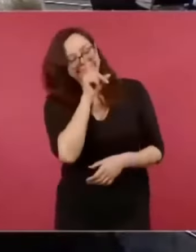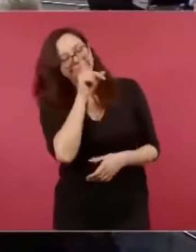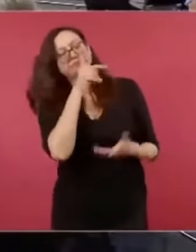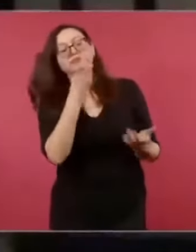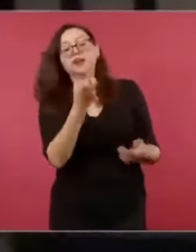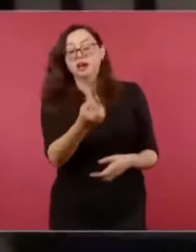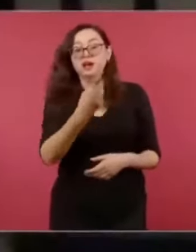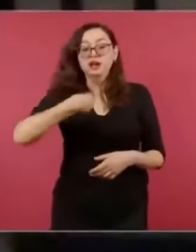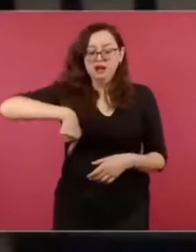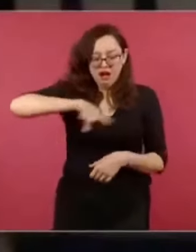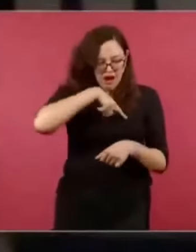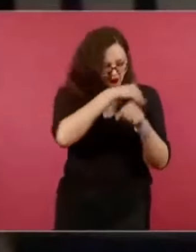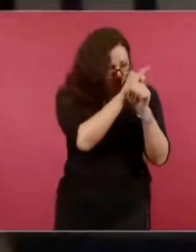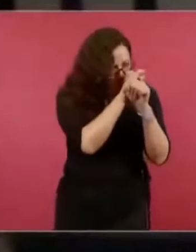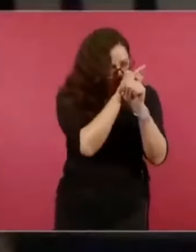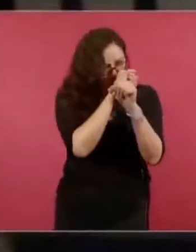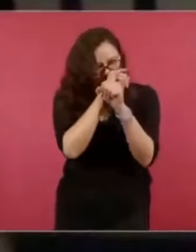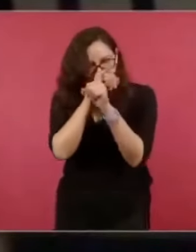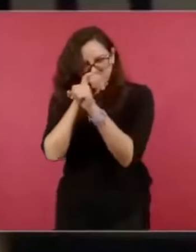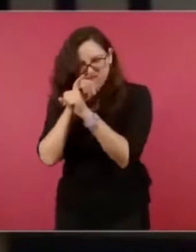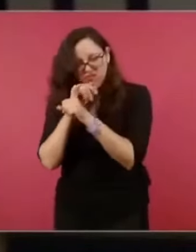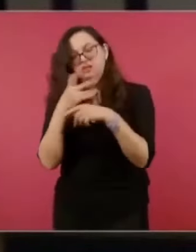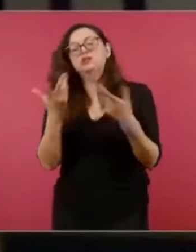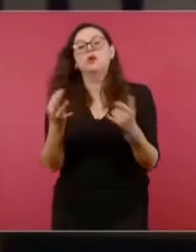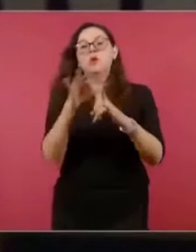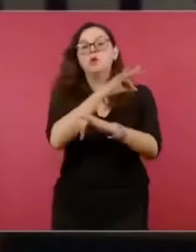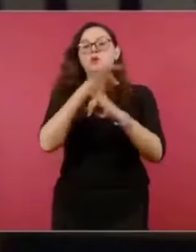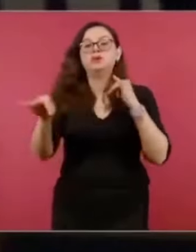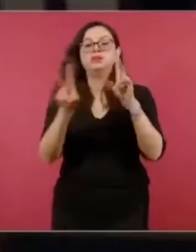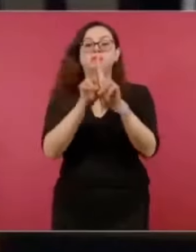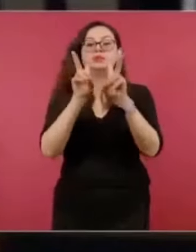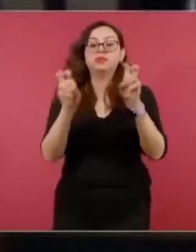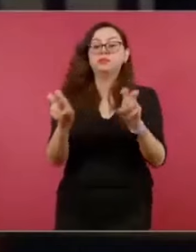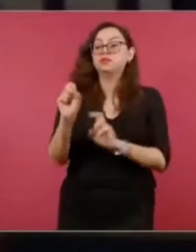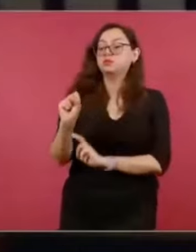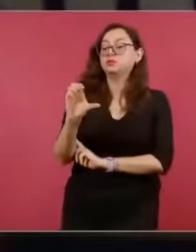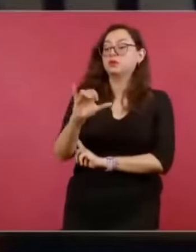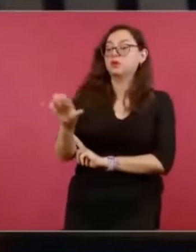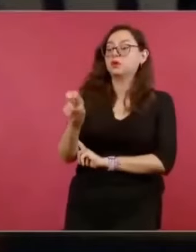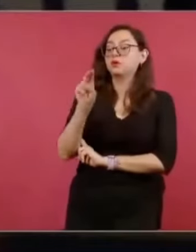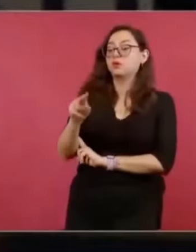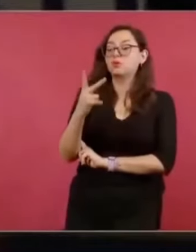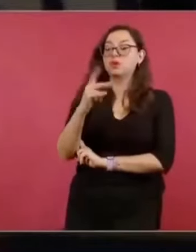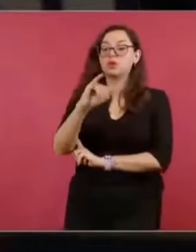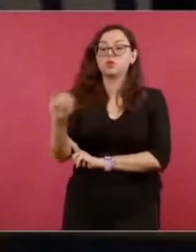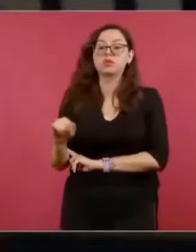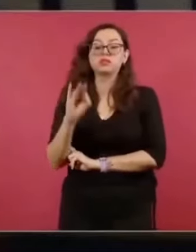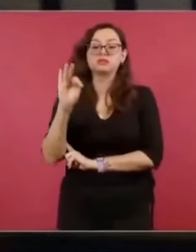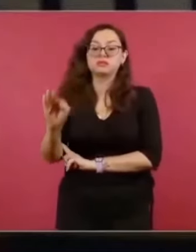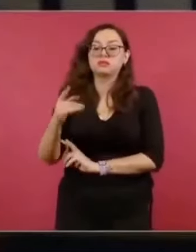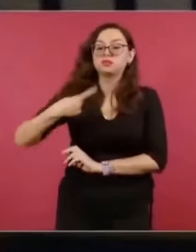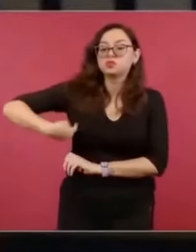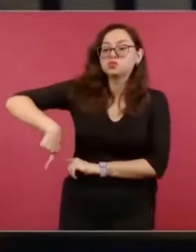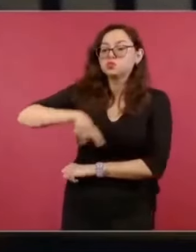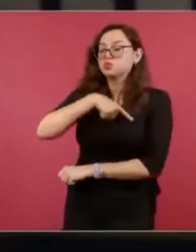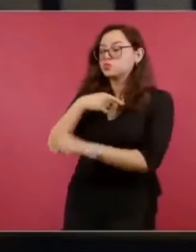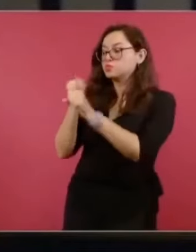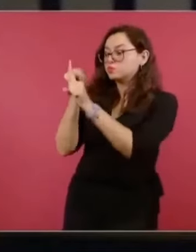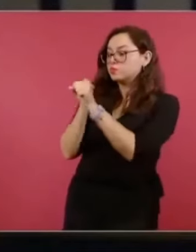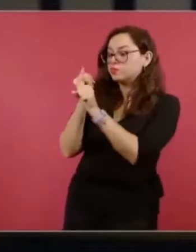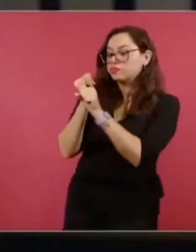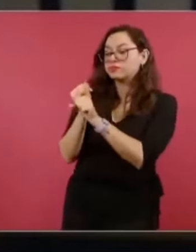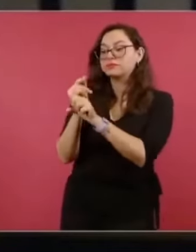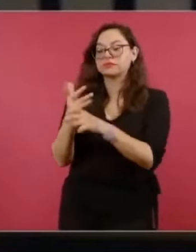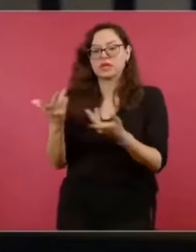revisamos cómo está actuando la Suprema Corte de Justicia de la Nación y en general el Poder Judicial de la Federación en torno al